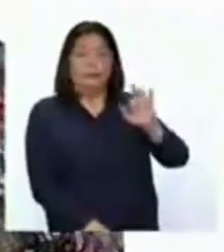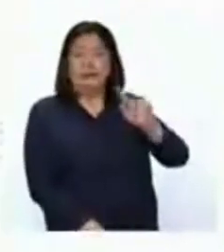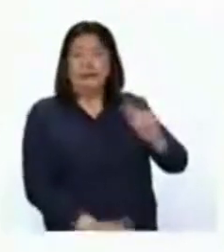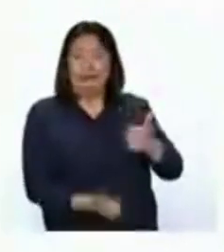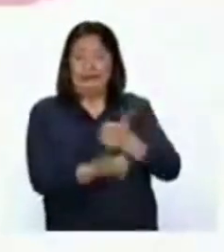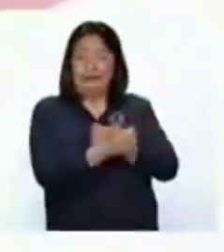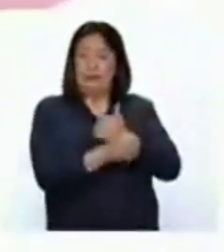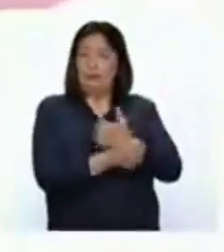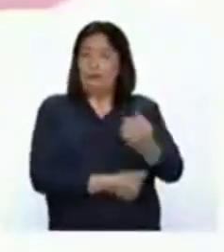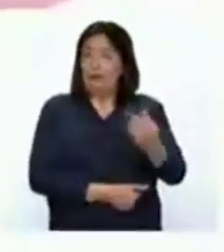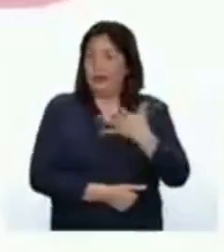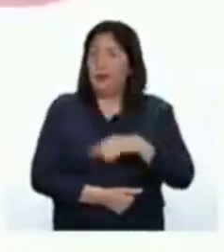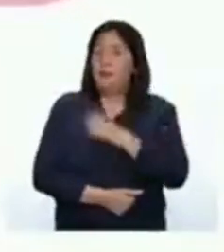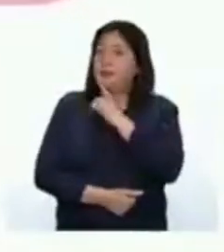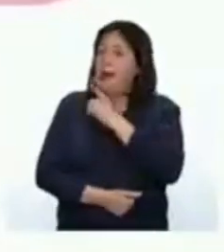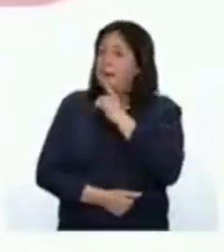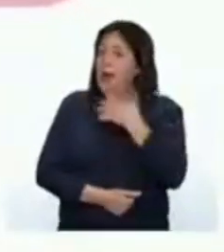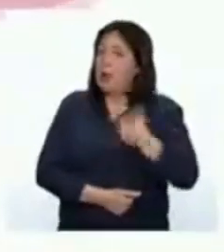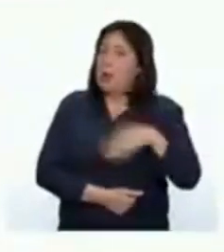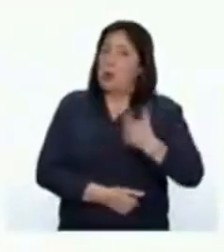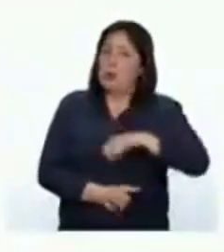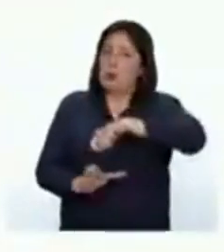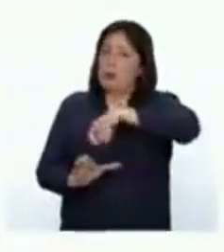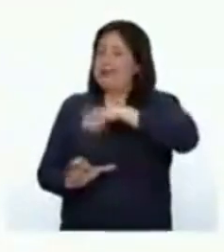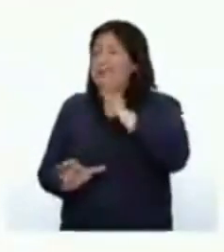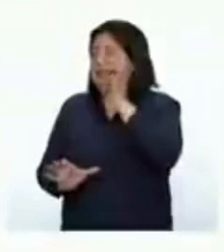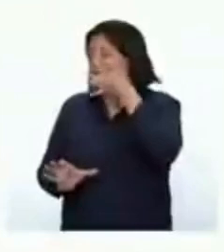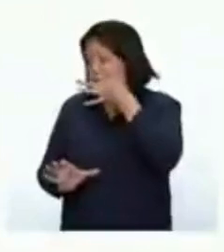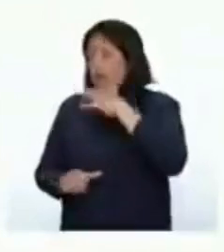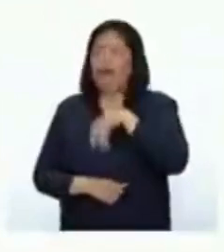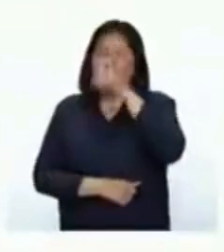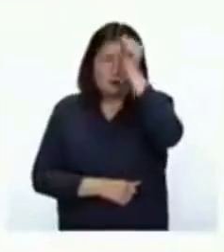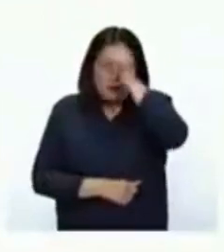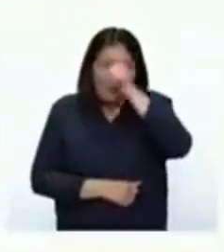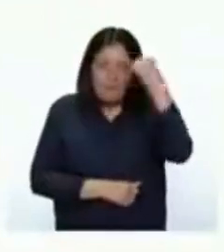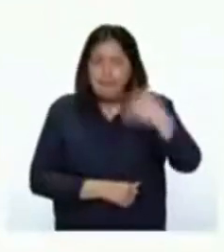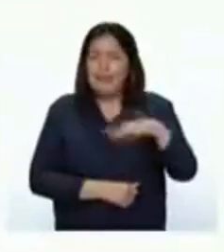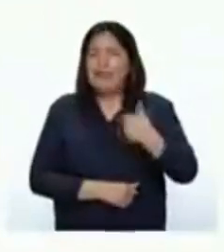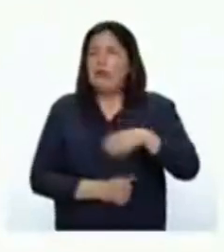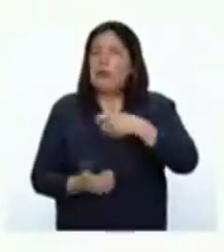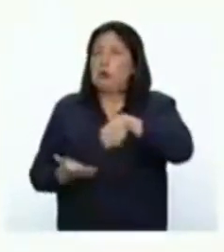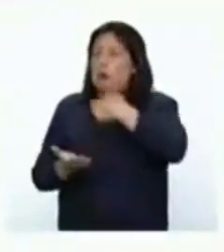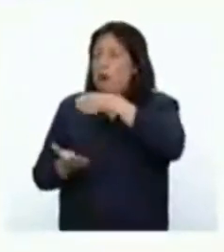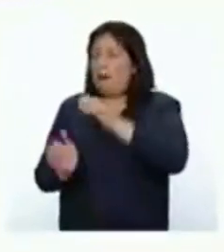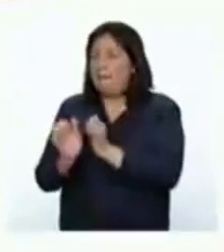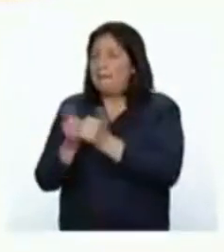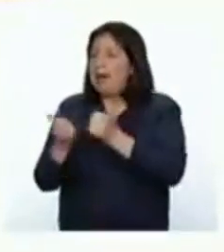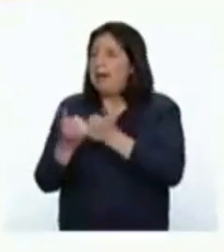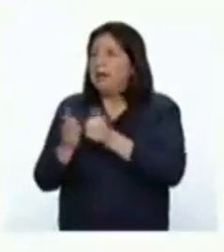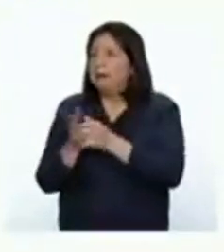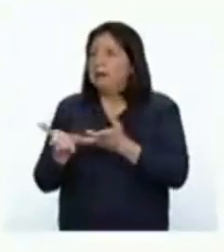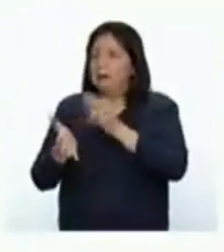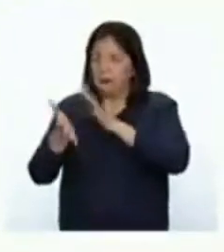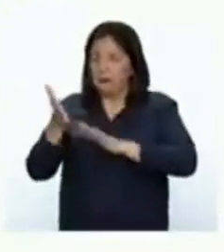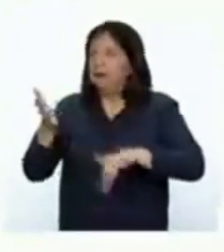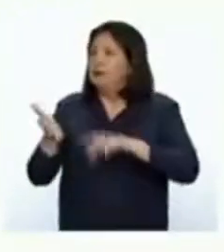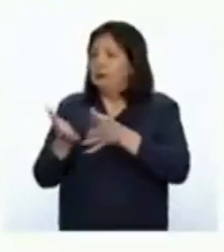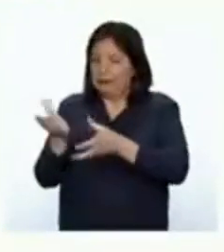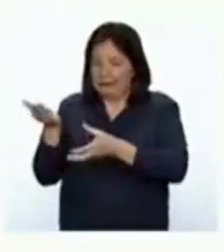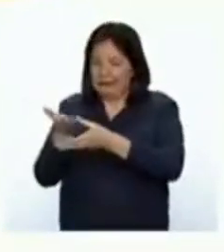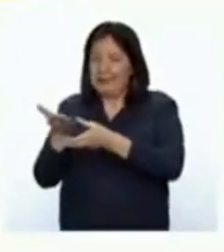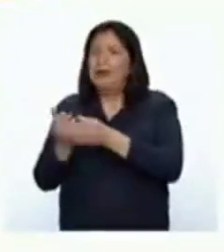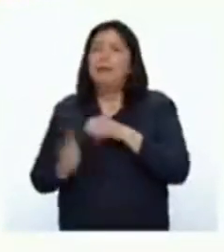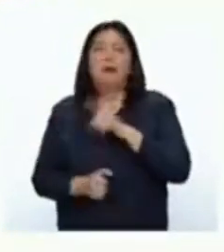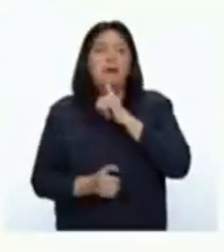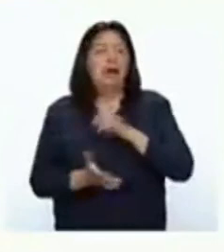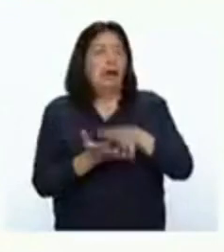Ayacucho nos dice que su papá cocina súper rico. Los domingos todos comen pan con sangrecita. Su papá aprendió a